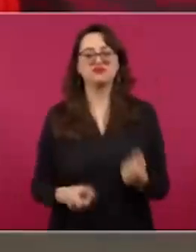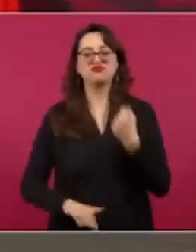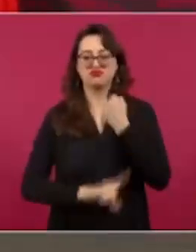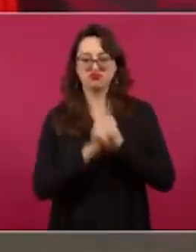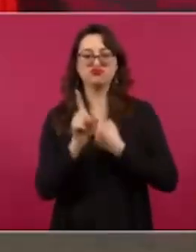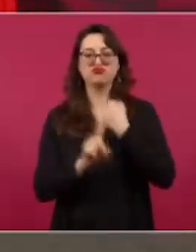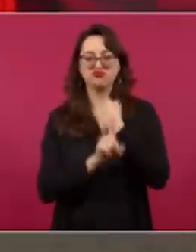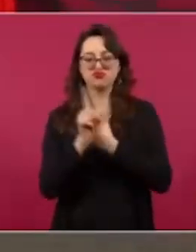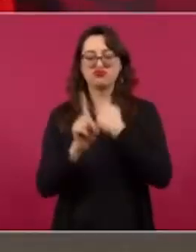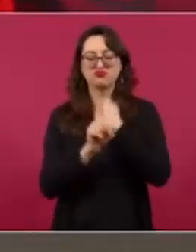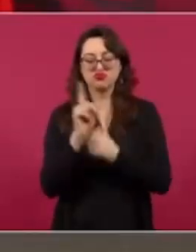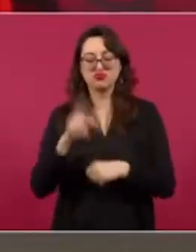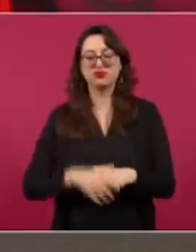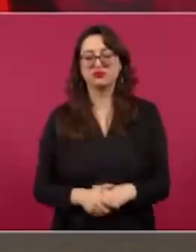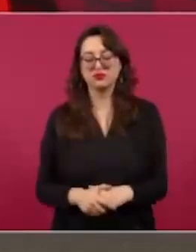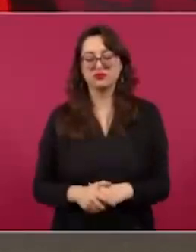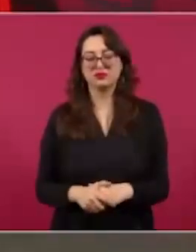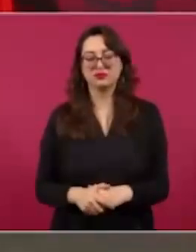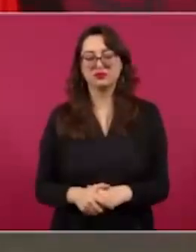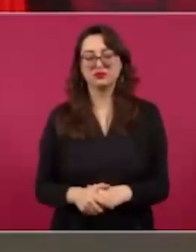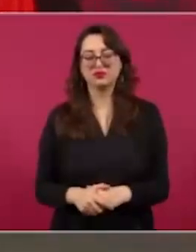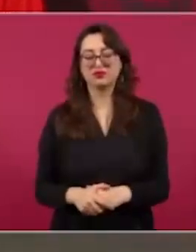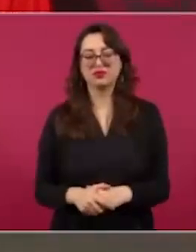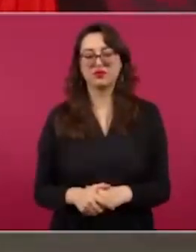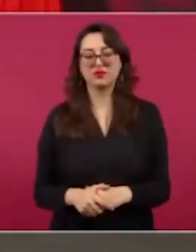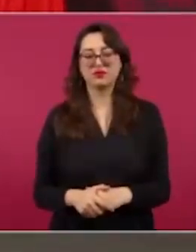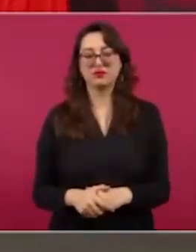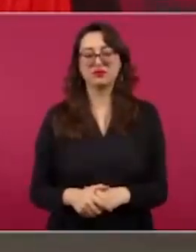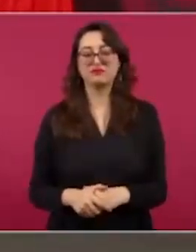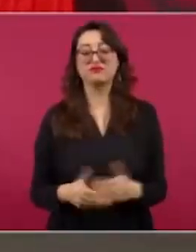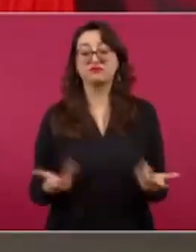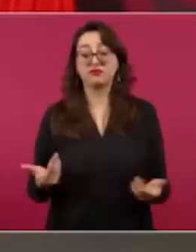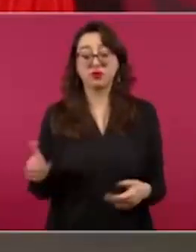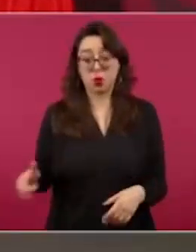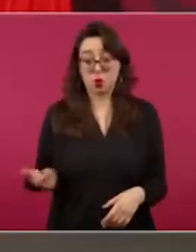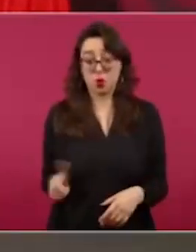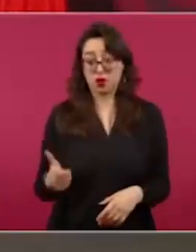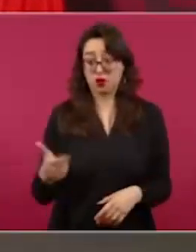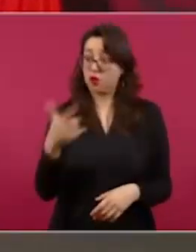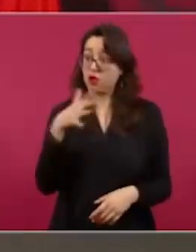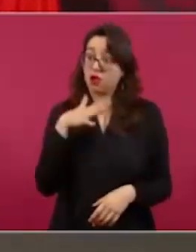Y no sucede, además, en todo Guanajuato.